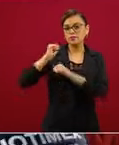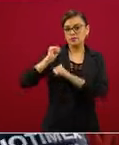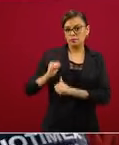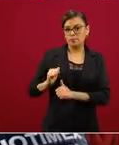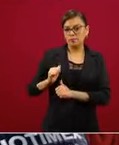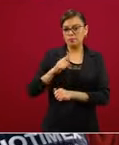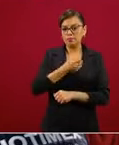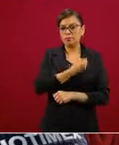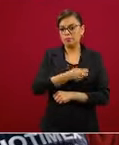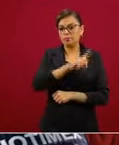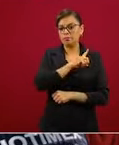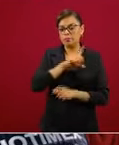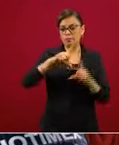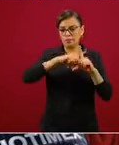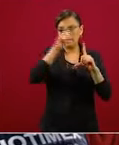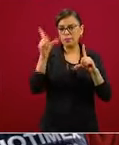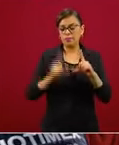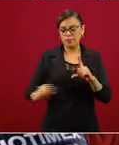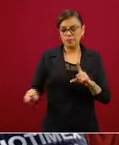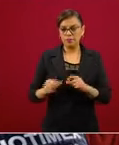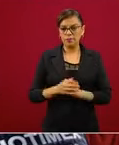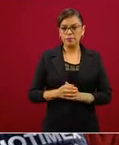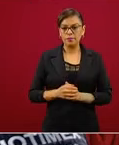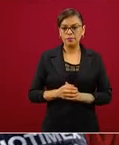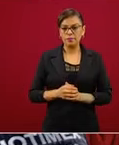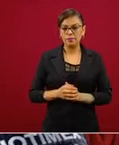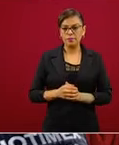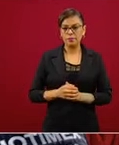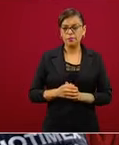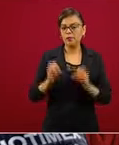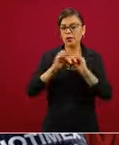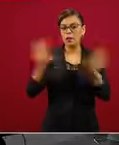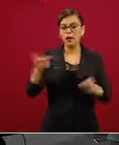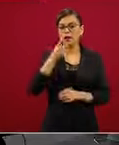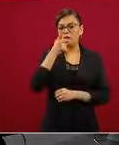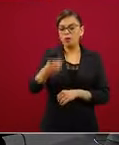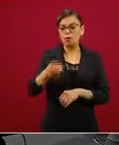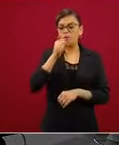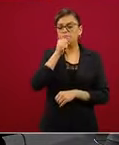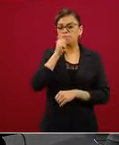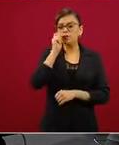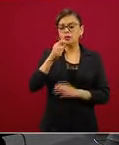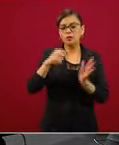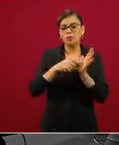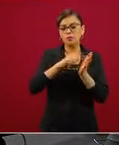como corresponde y se establece claramente en las leyes mexicanas. Muchas gracias, presidente.